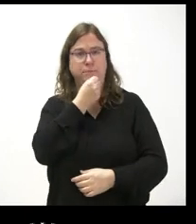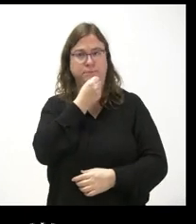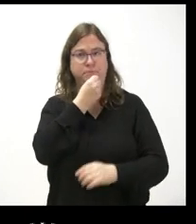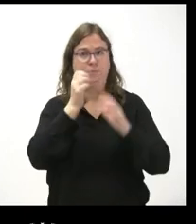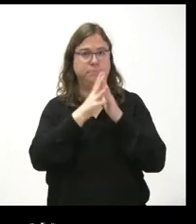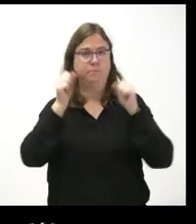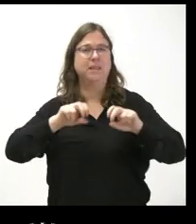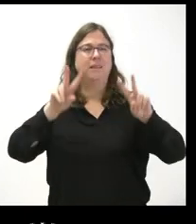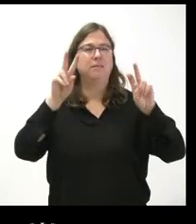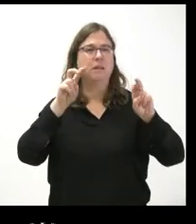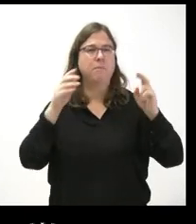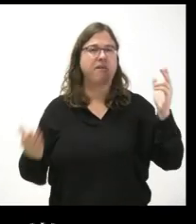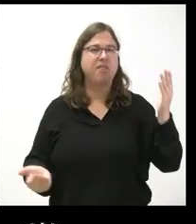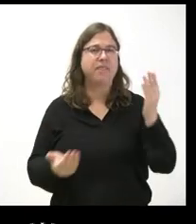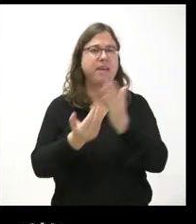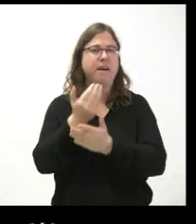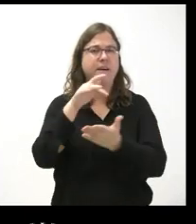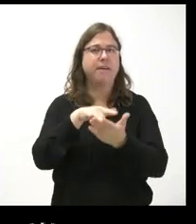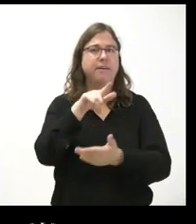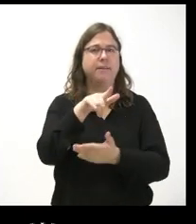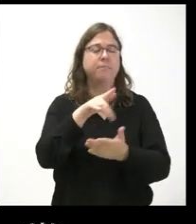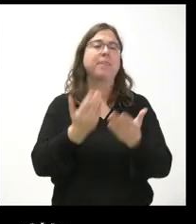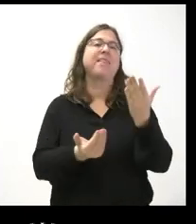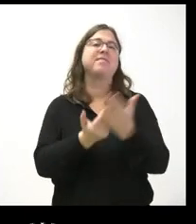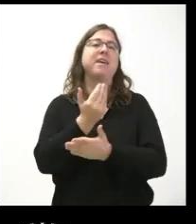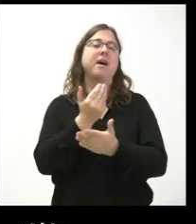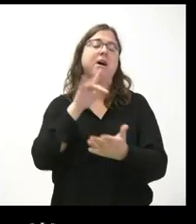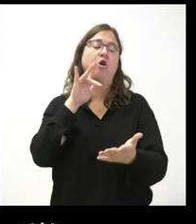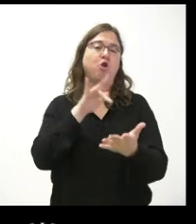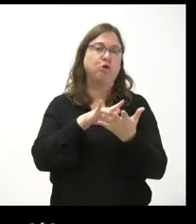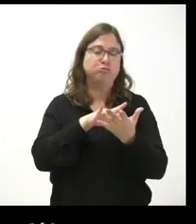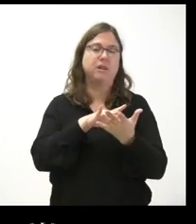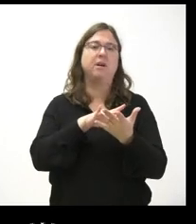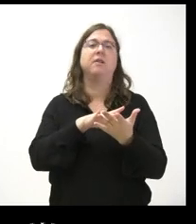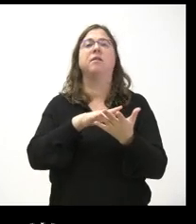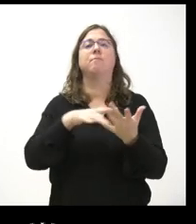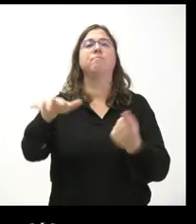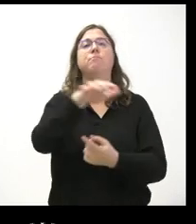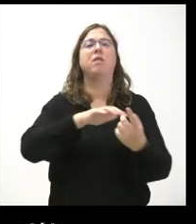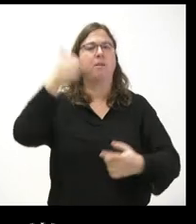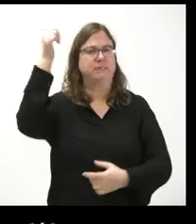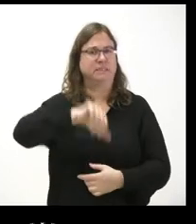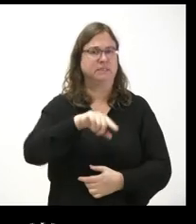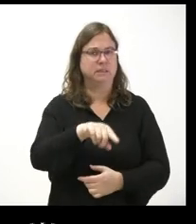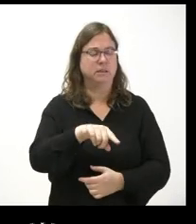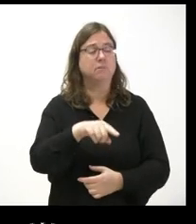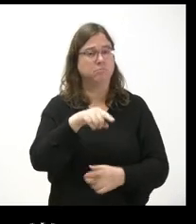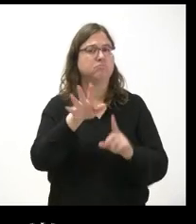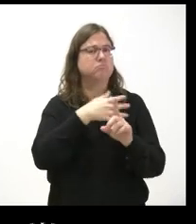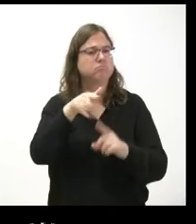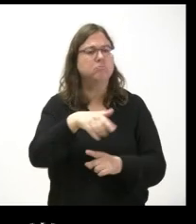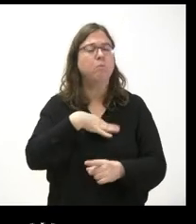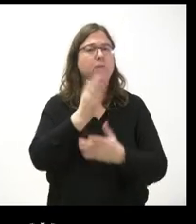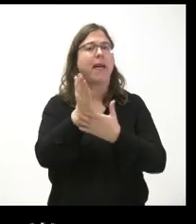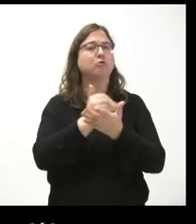relacionado con el día contra la violencia contra las mujeres no sé si eso lo ve factible a nivel autonómico que el partido